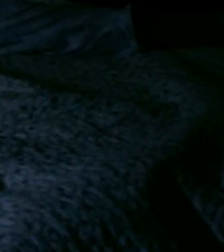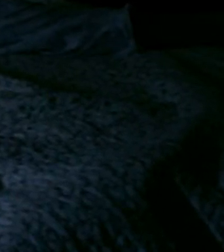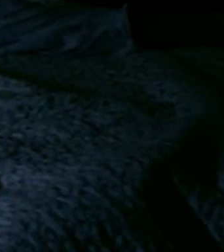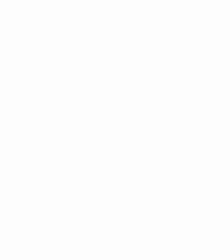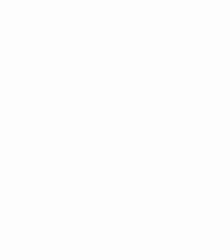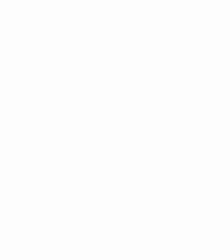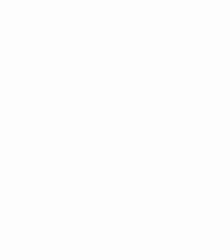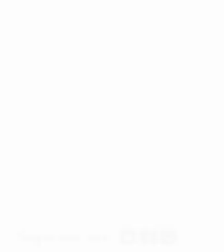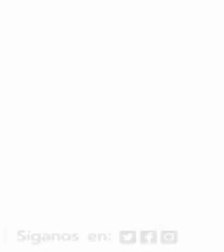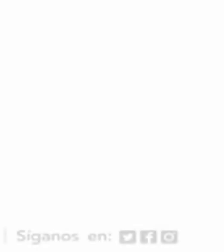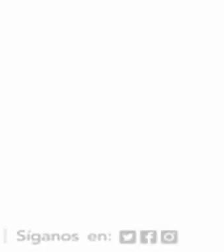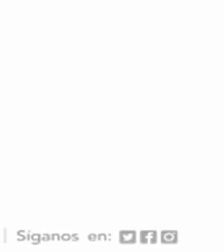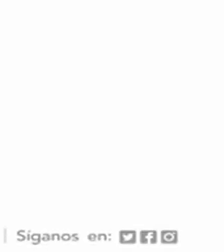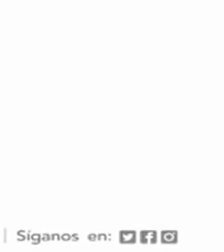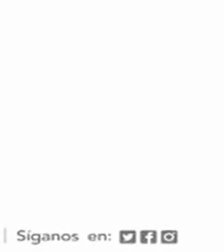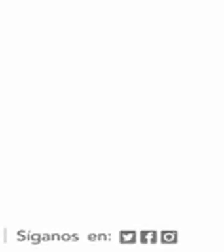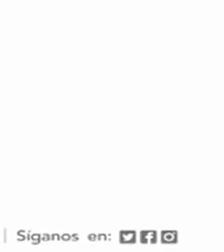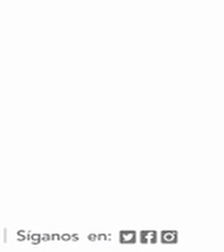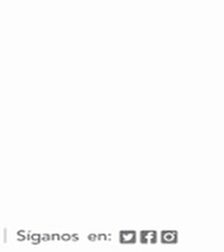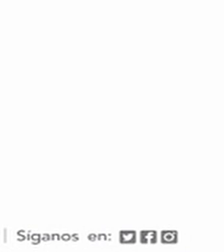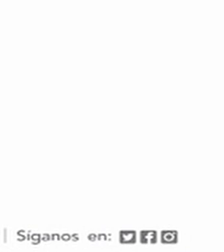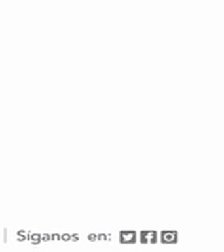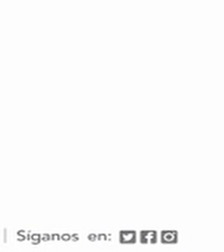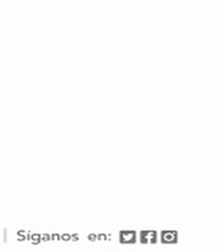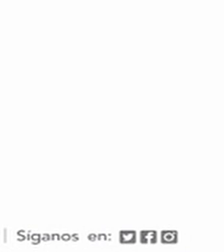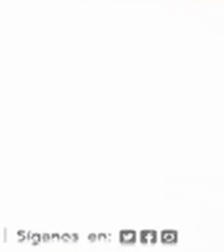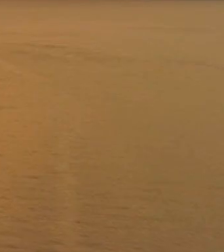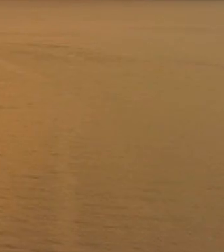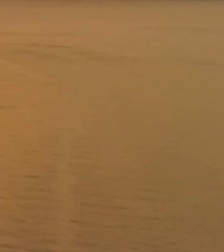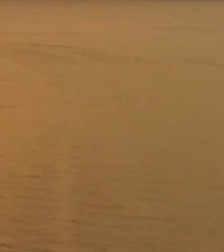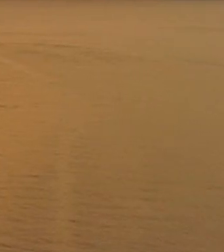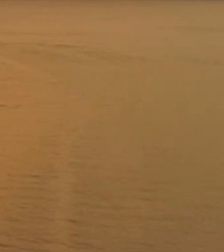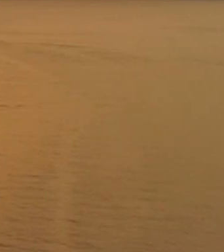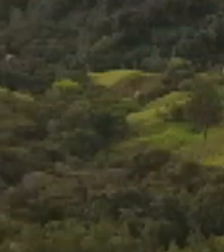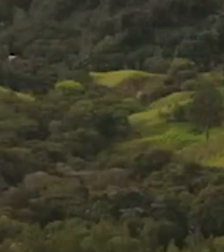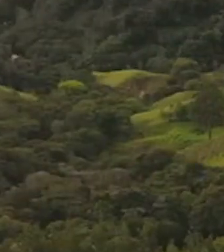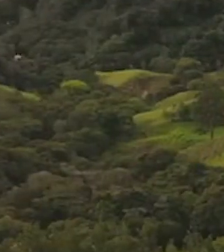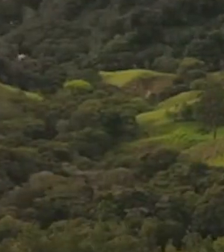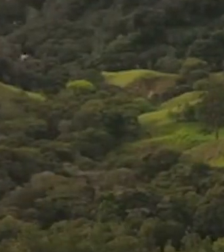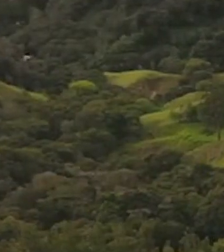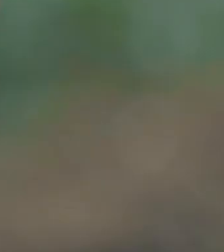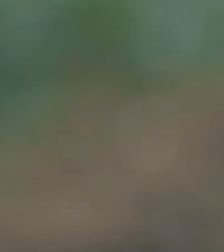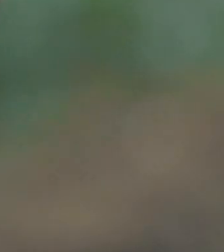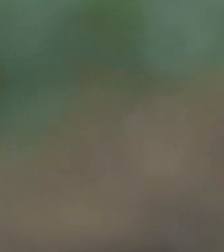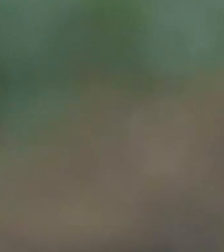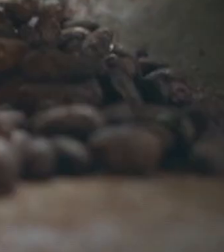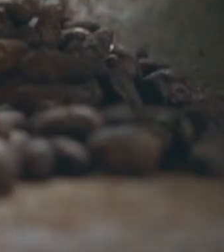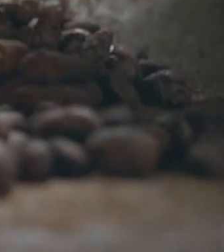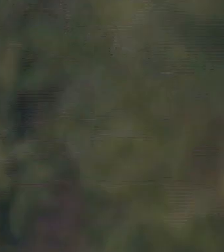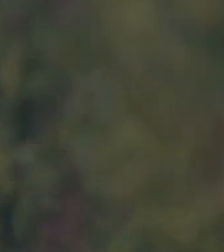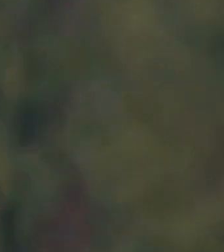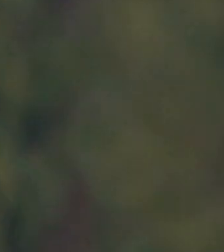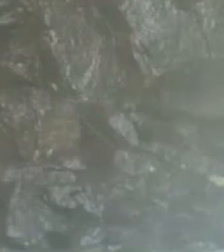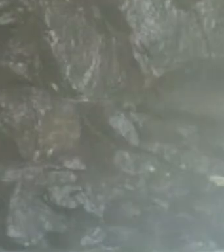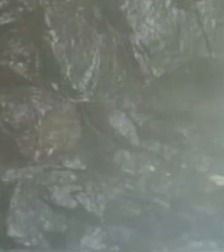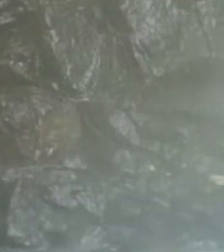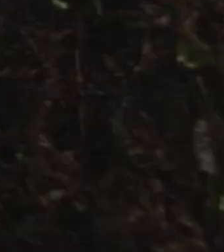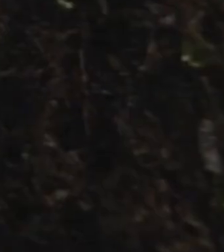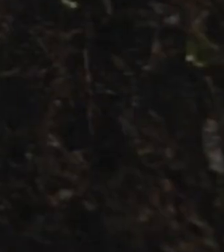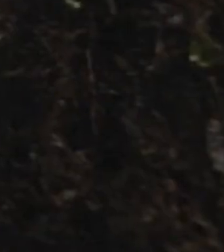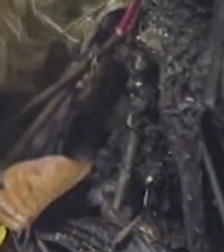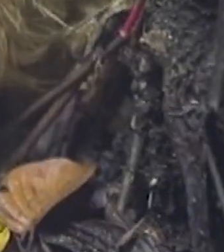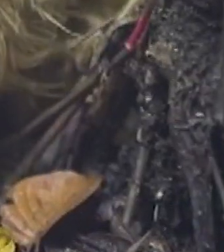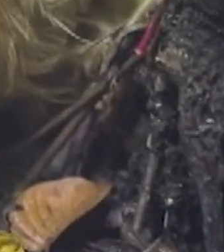hoy banco nacional juntos somos progreso cuando vivís en un país así es natural que nos nazca cuidarlo